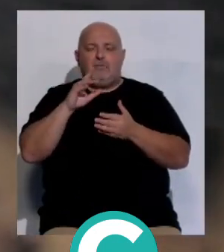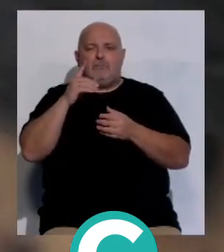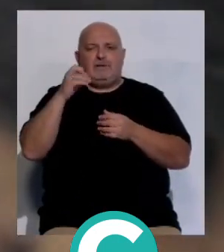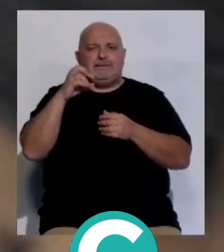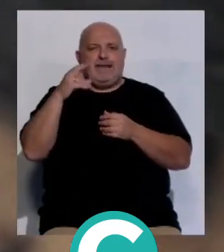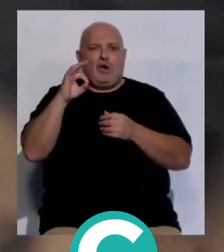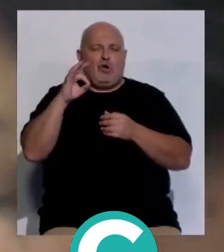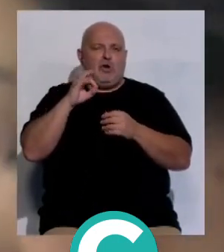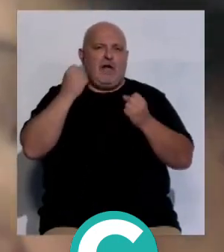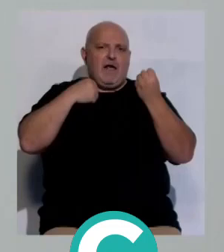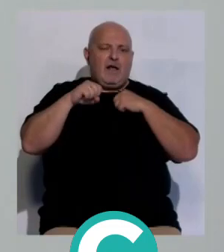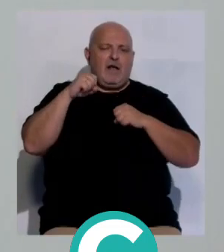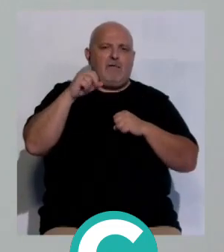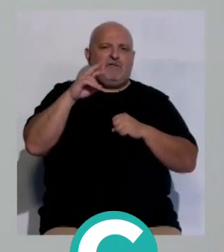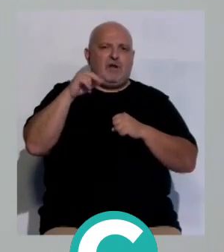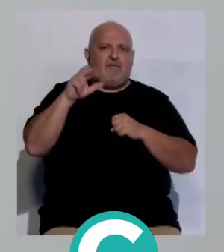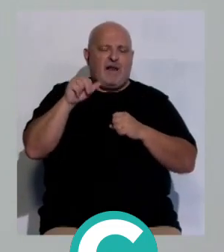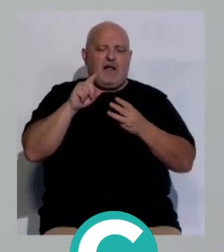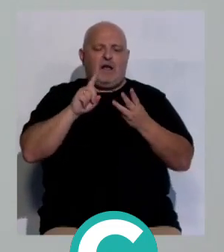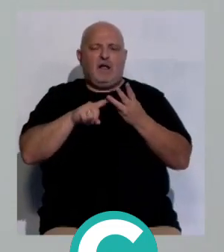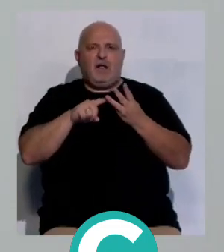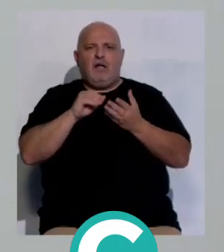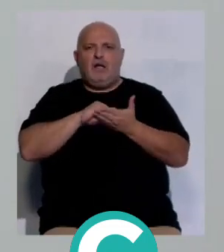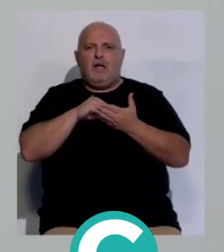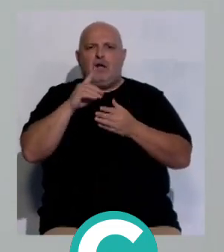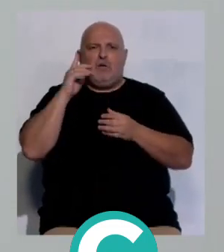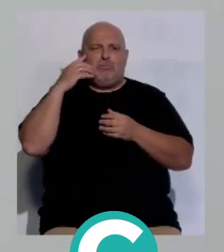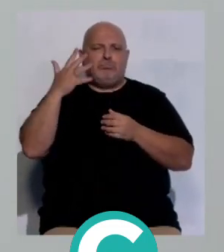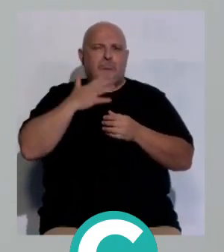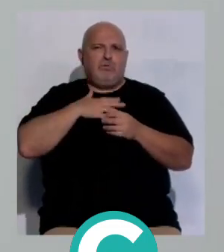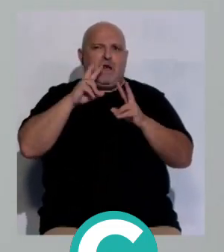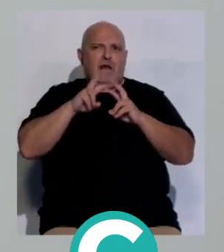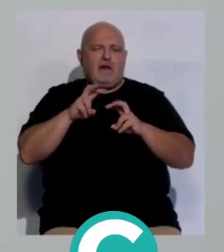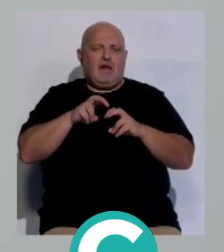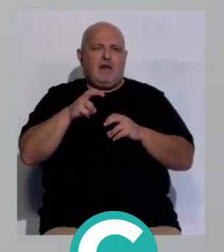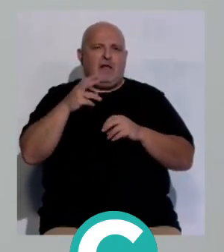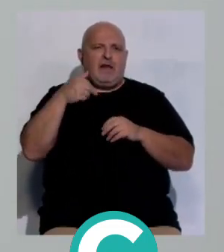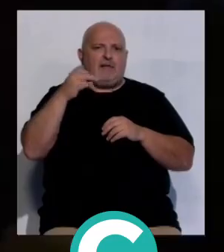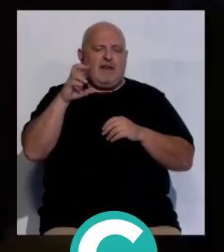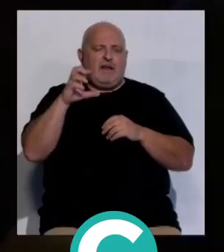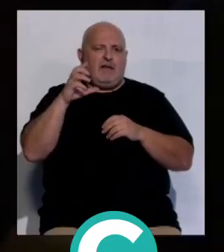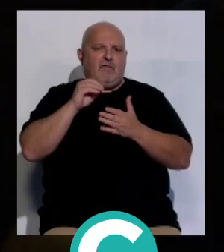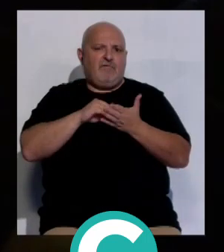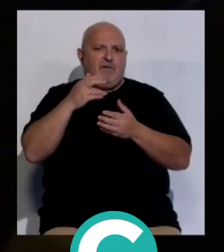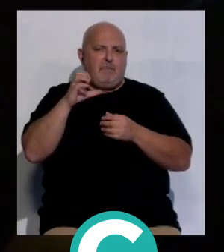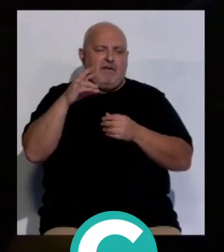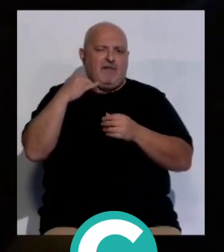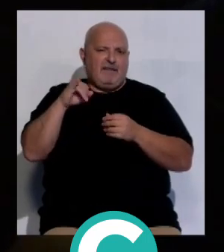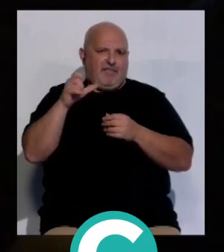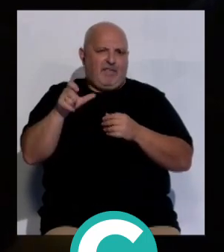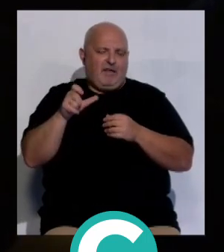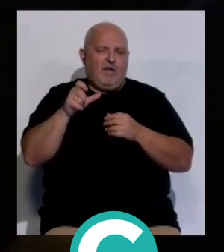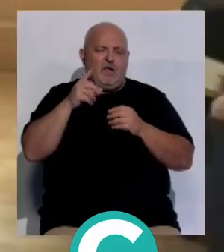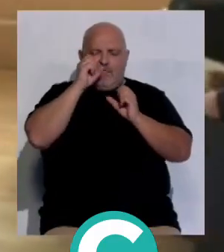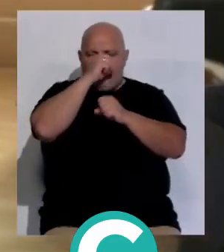Sergio del Molino, la actriz Victoria Vera, la periodista, novelista y analista política Natibel Preciado, el escritor Felipe Benítez Reyes,